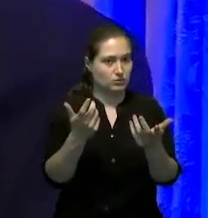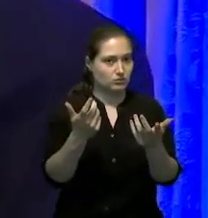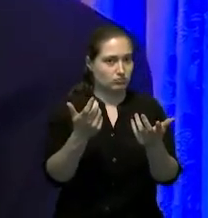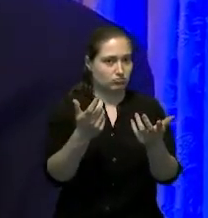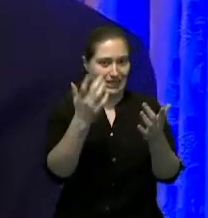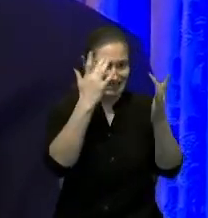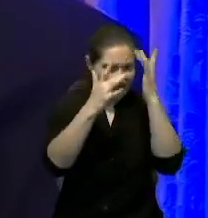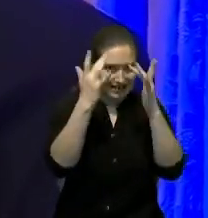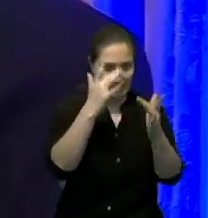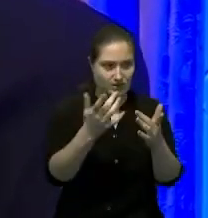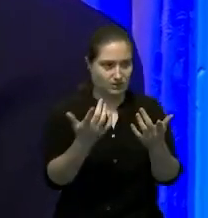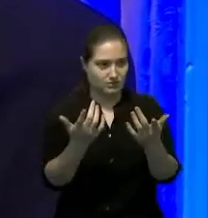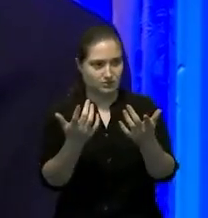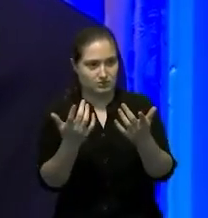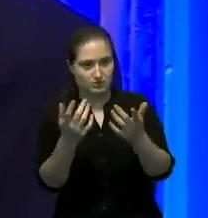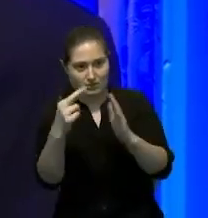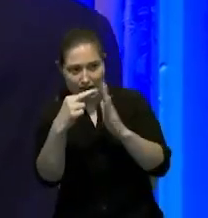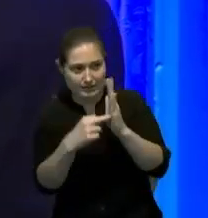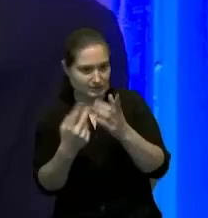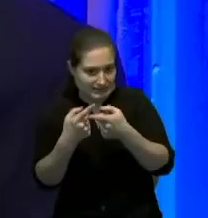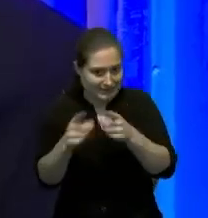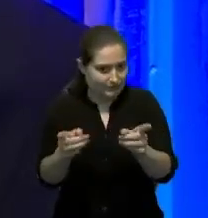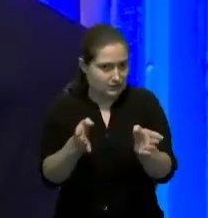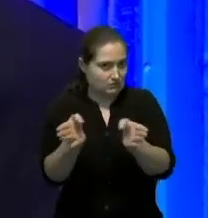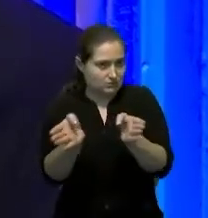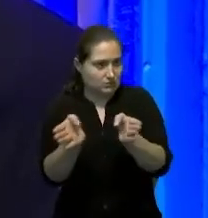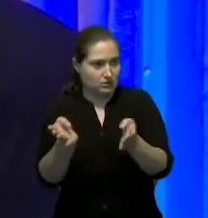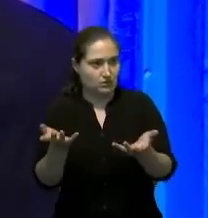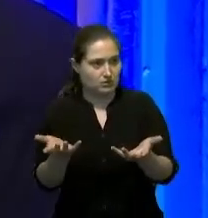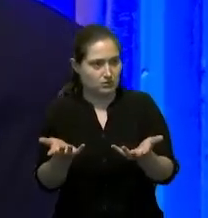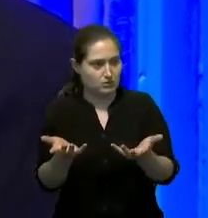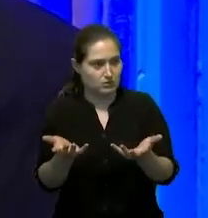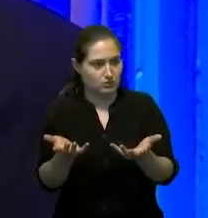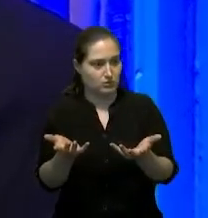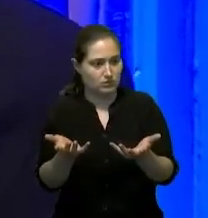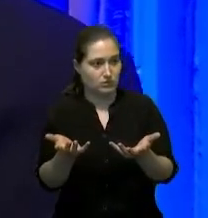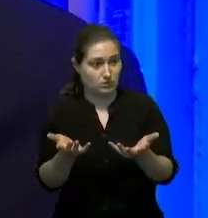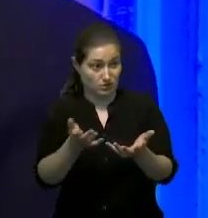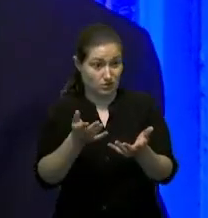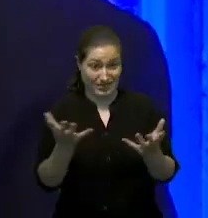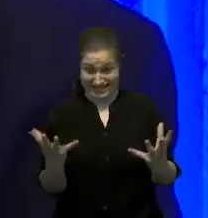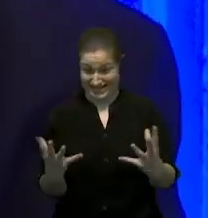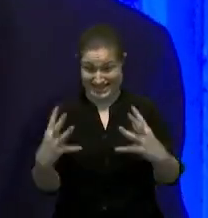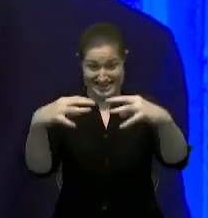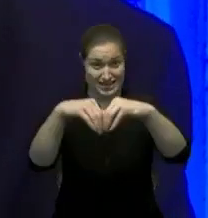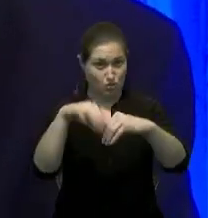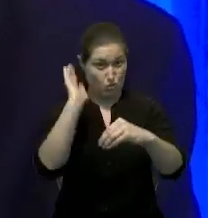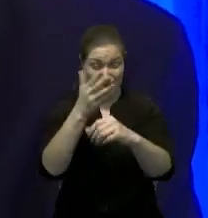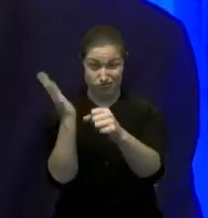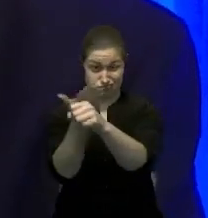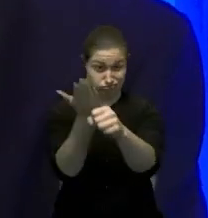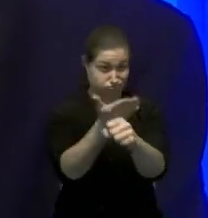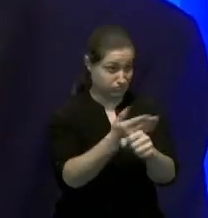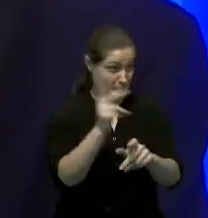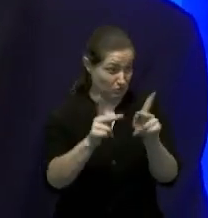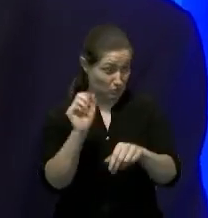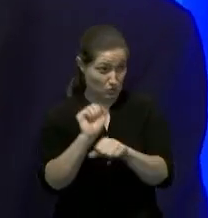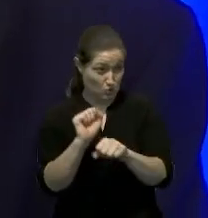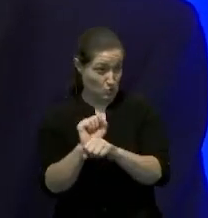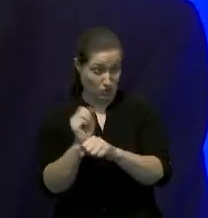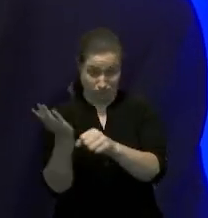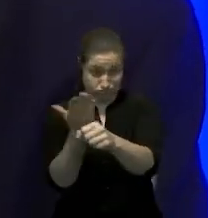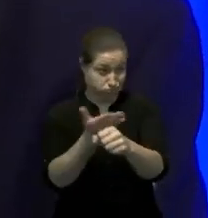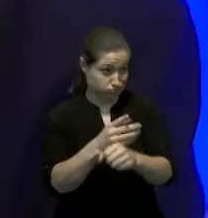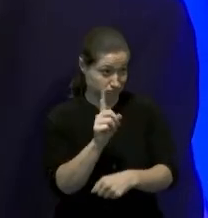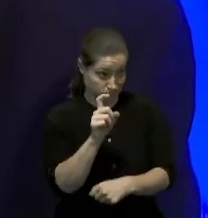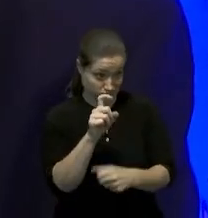necesito saber que cuánto desempleo eso puede llevar número uno número dos es que